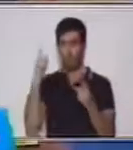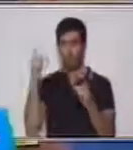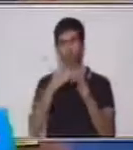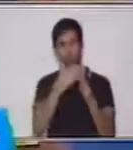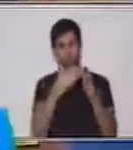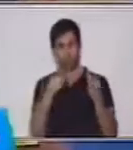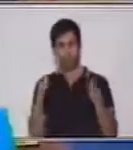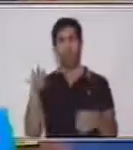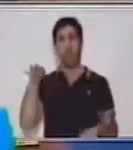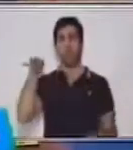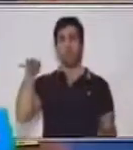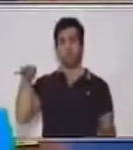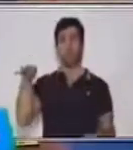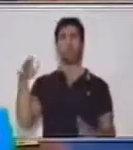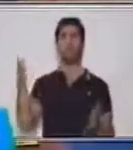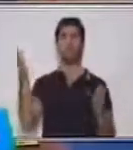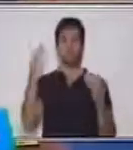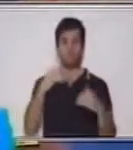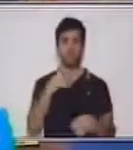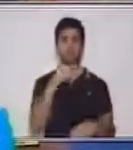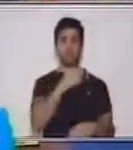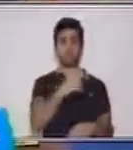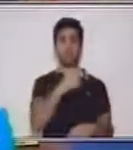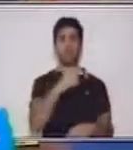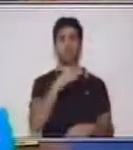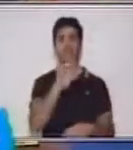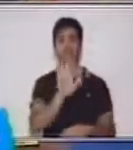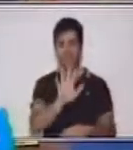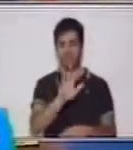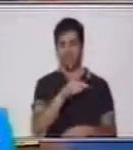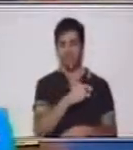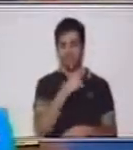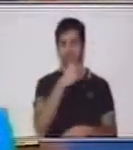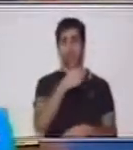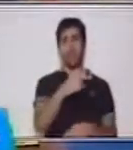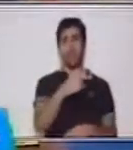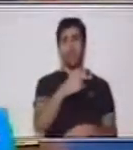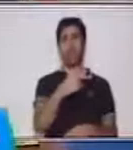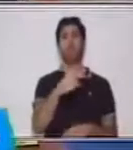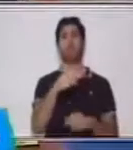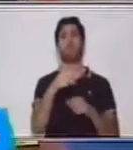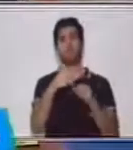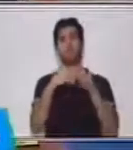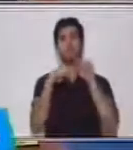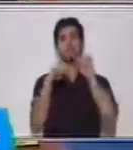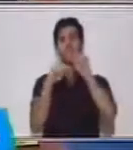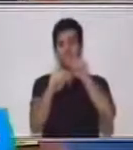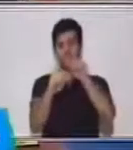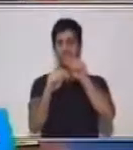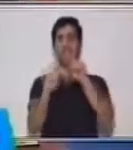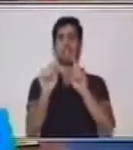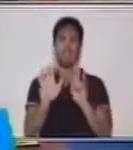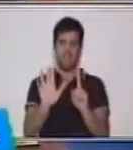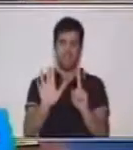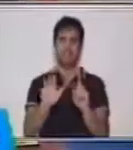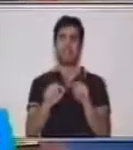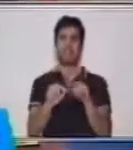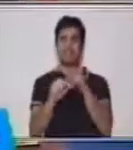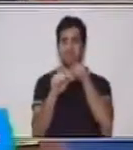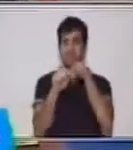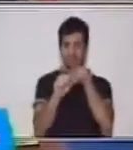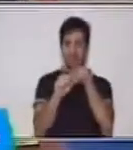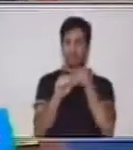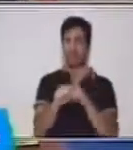de cuatro, ¿qué podemos seguir? Excelente, muy bien. Una barra, luego diríamos, vamos a